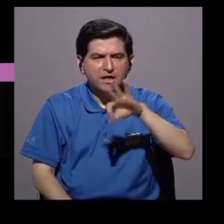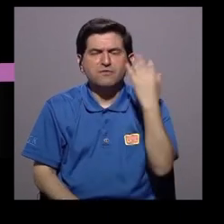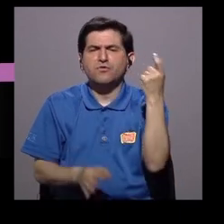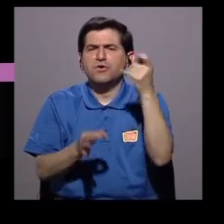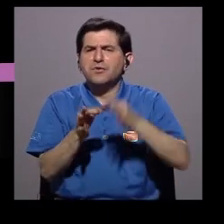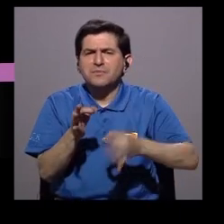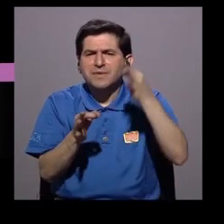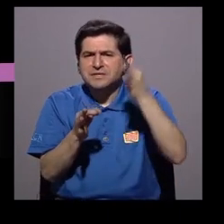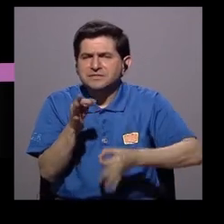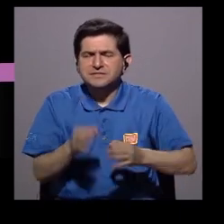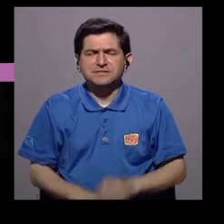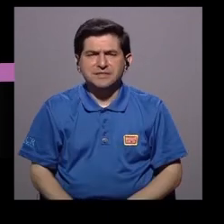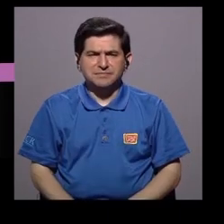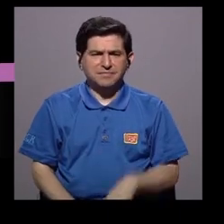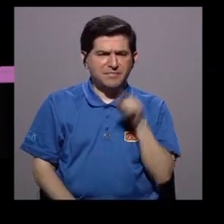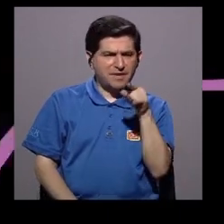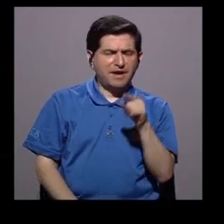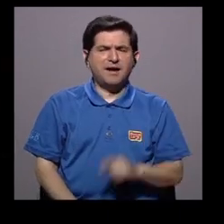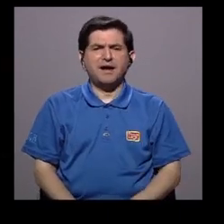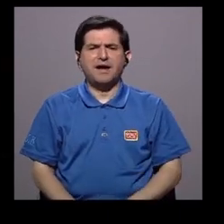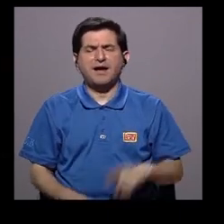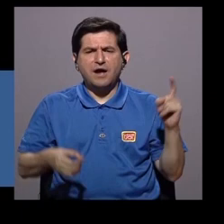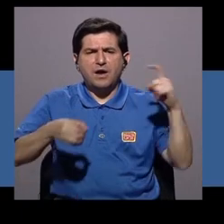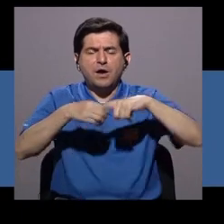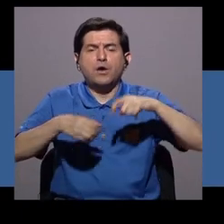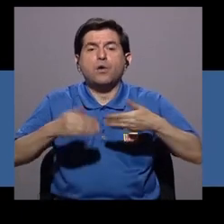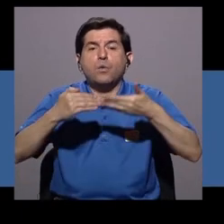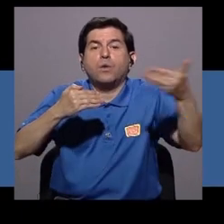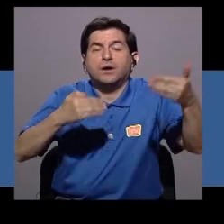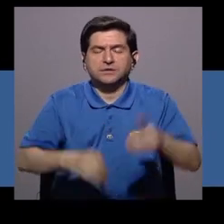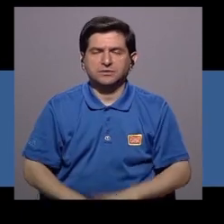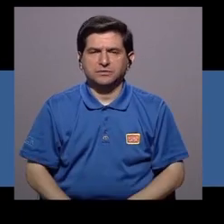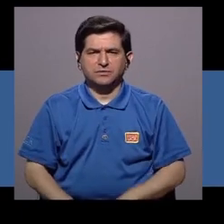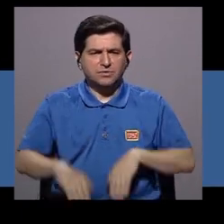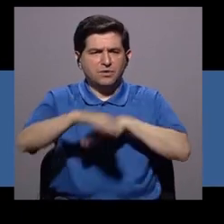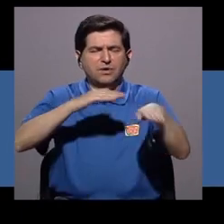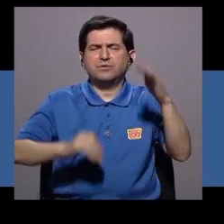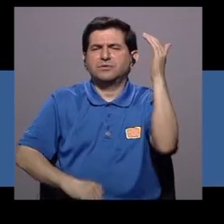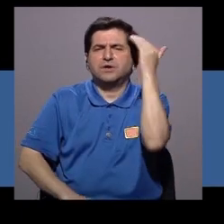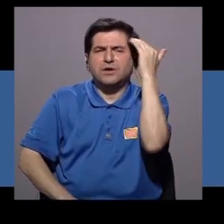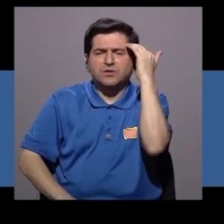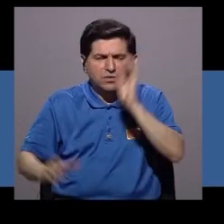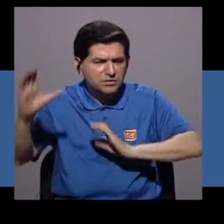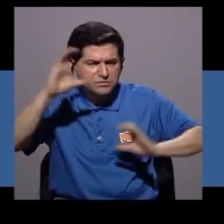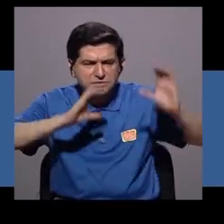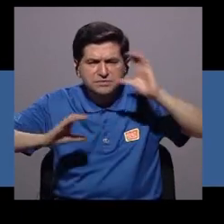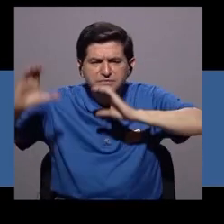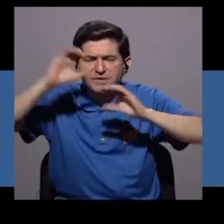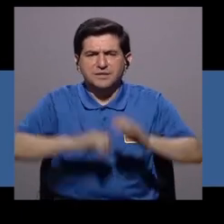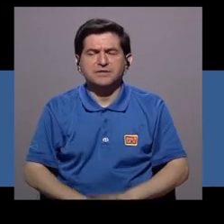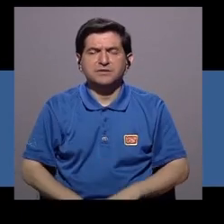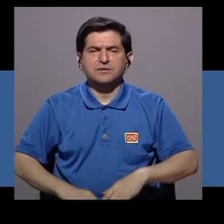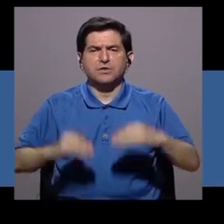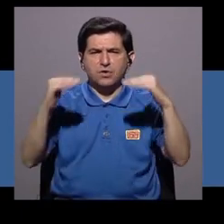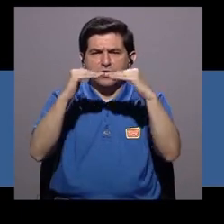reconocer de forma sencilla el reconocimiento de su fertilidad y se basa en un conocimiento científico de los